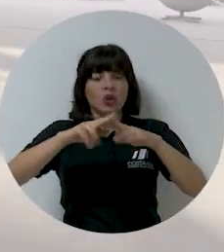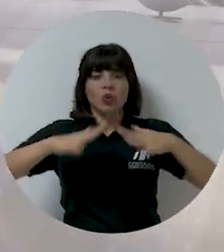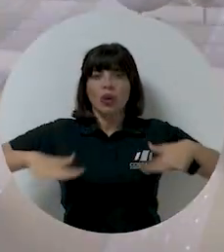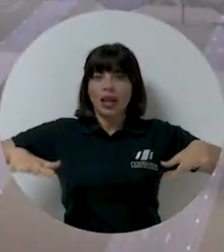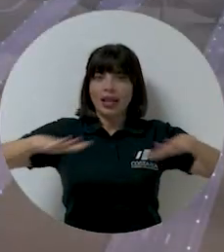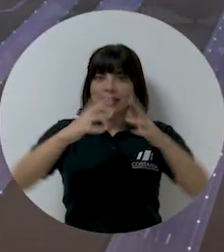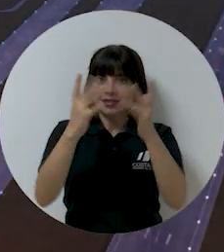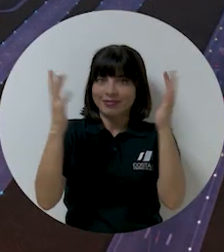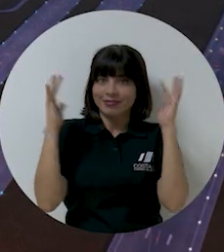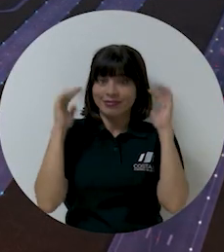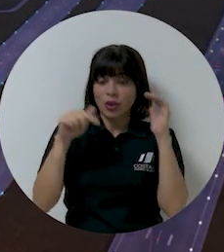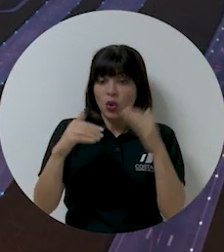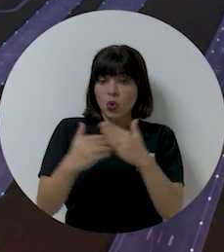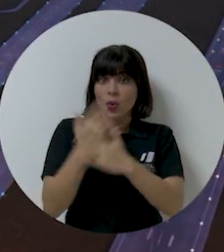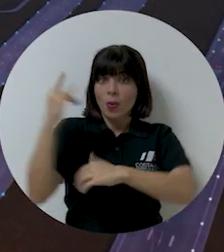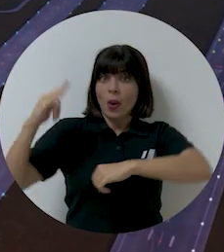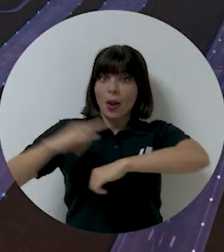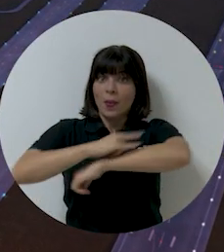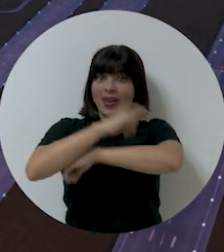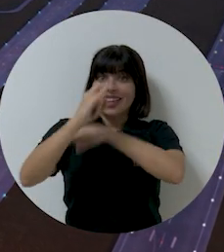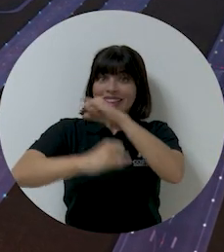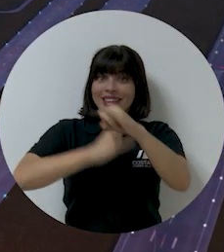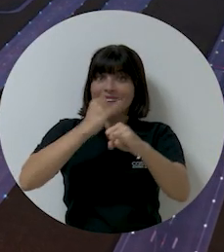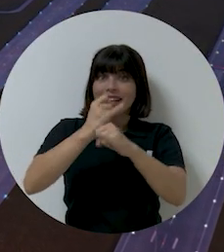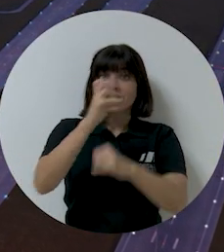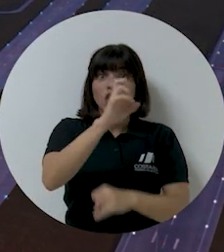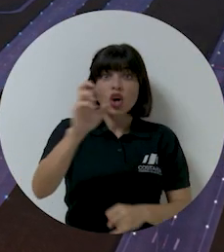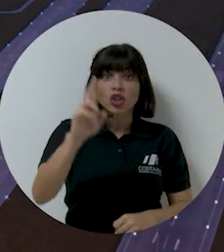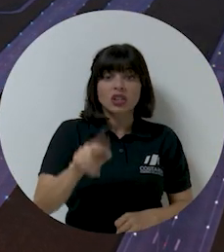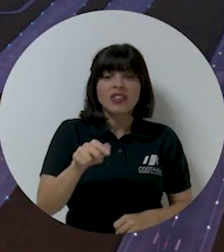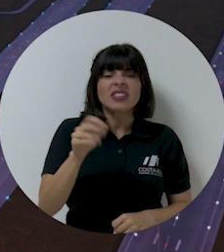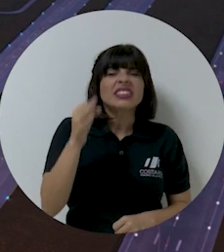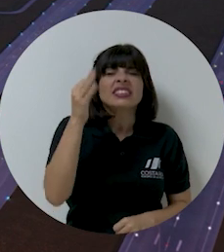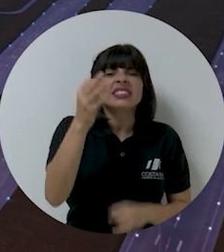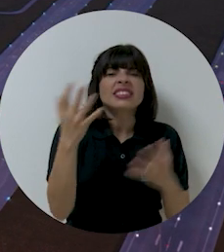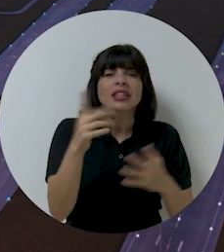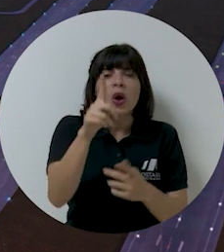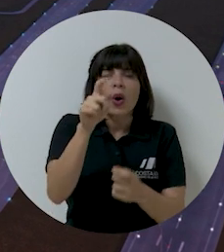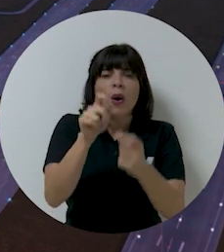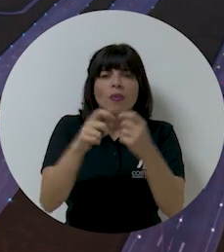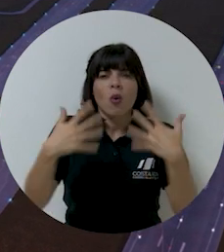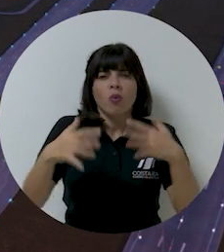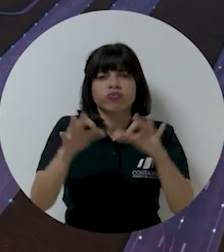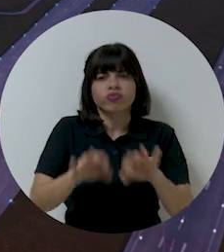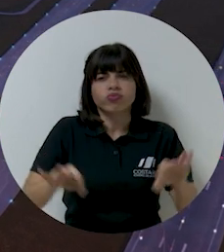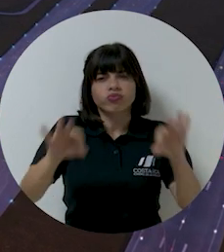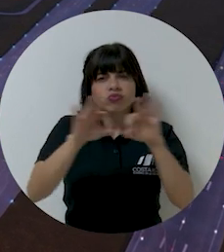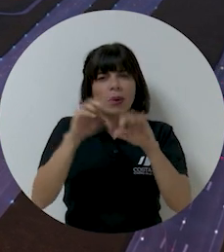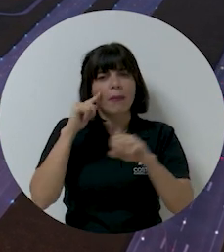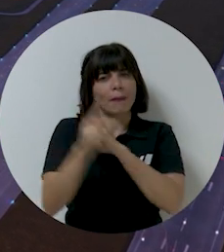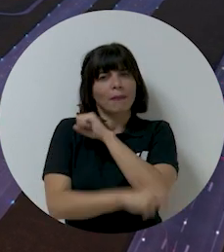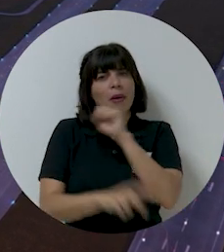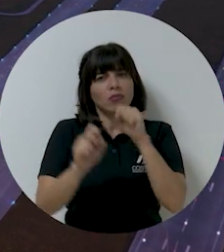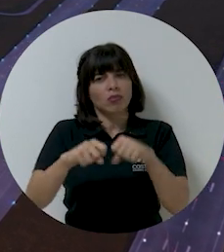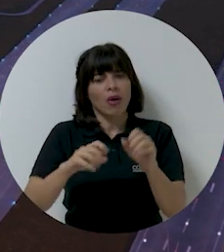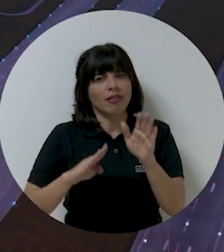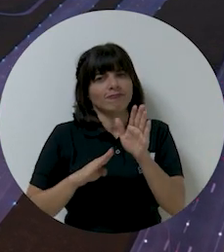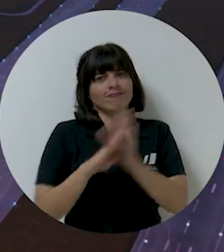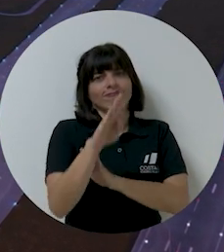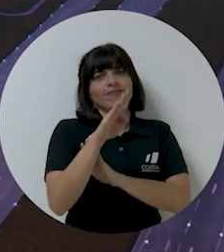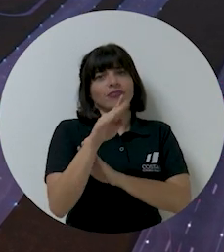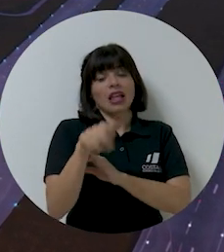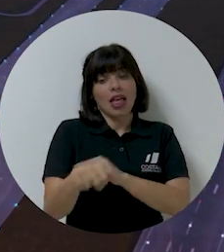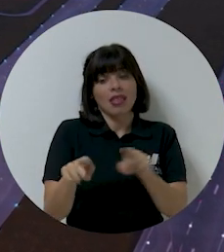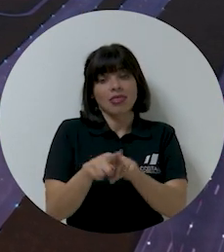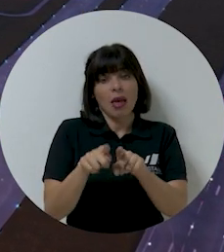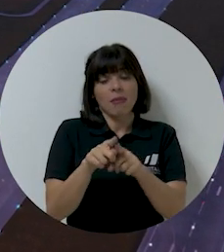naturaleza. El nuevo Aeropuerto Internacional de Costa Rica será uno de los componentes claves para el crecimiento del país y uno de